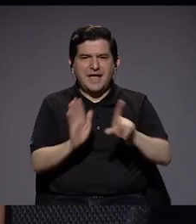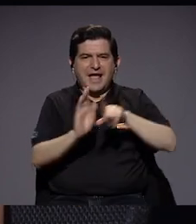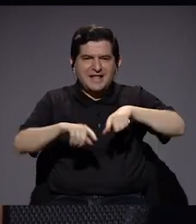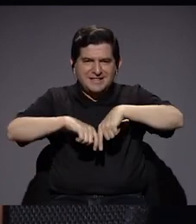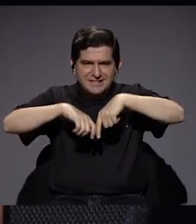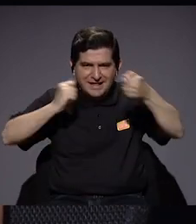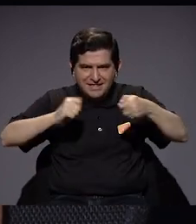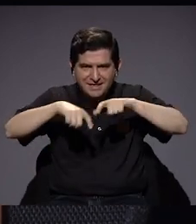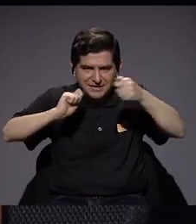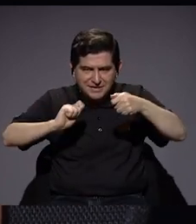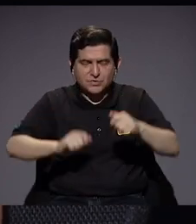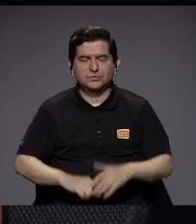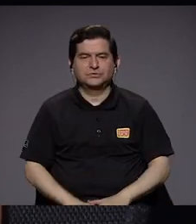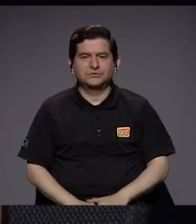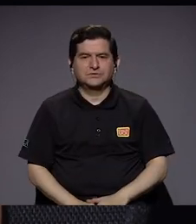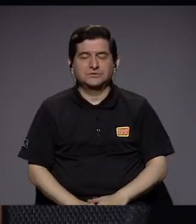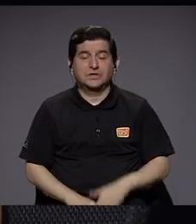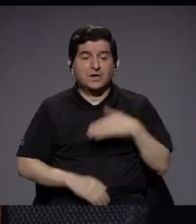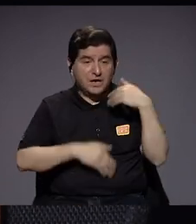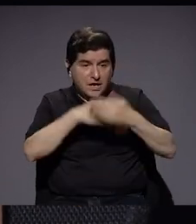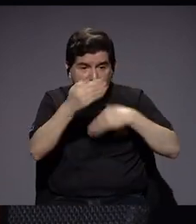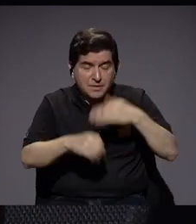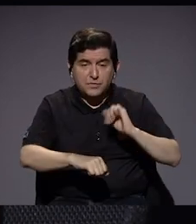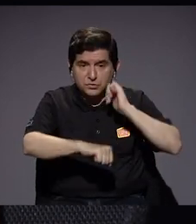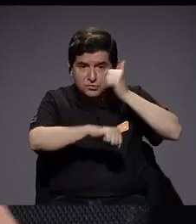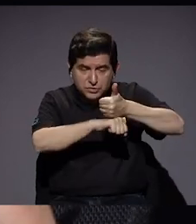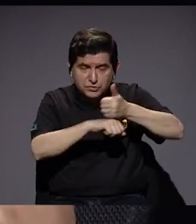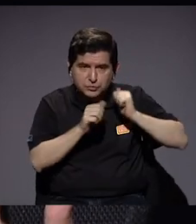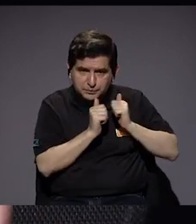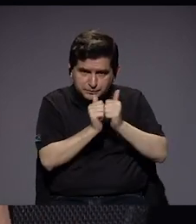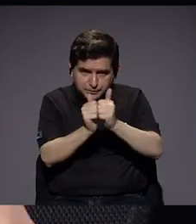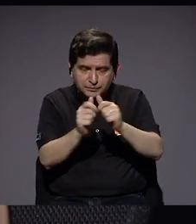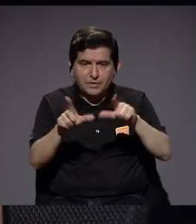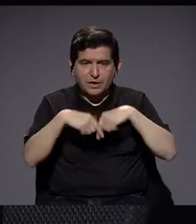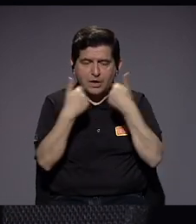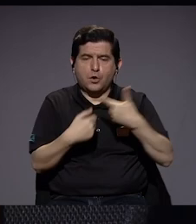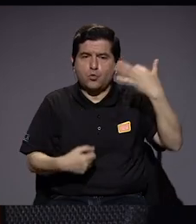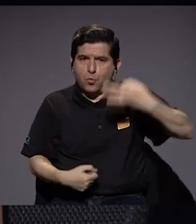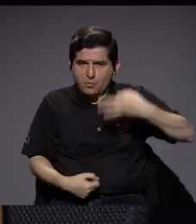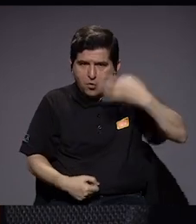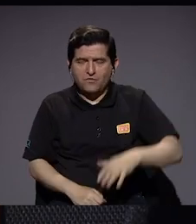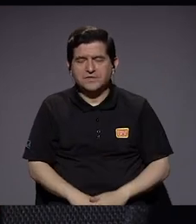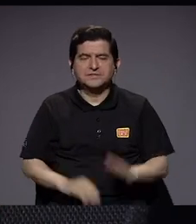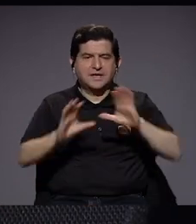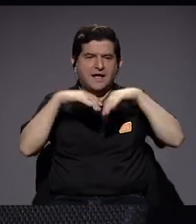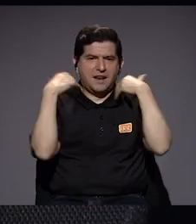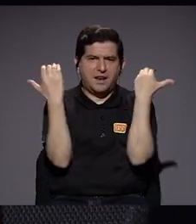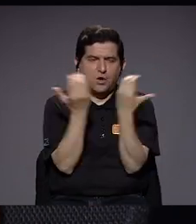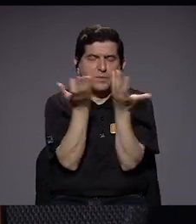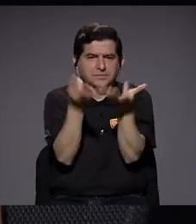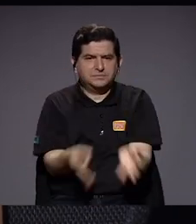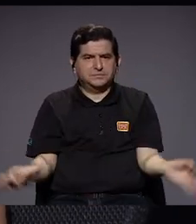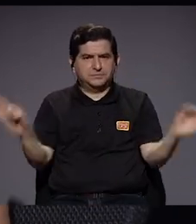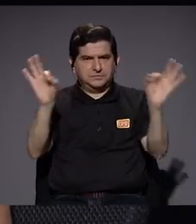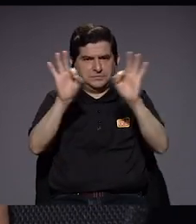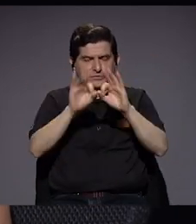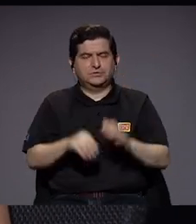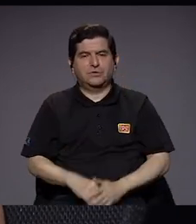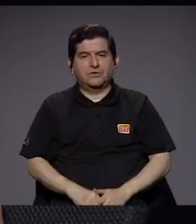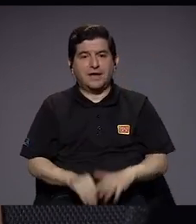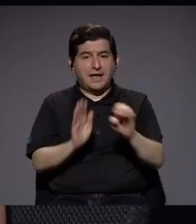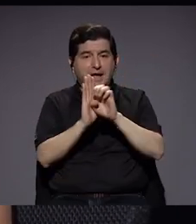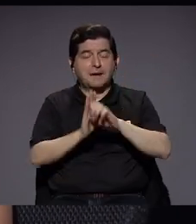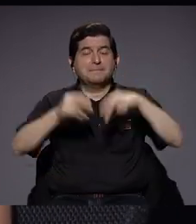Y el proceso de posicionamiento y acompañamiento de la fracción oficialista desde comisiones muy importantes como